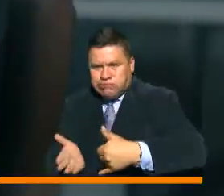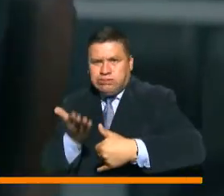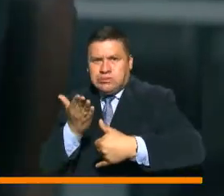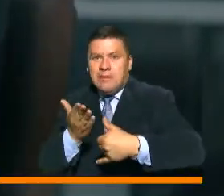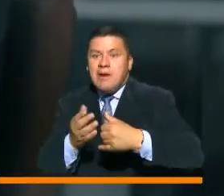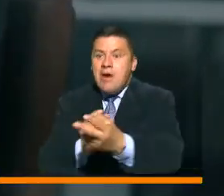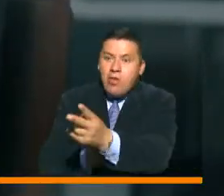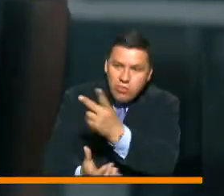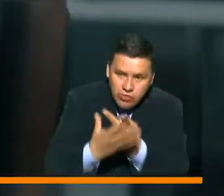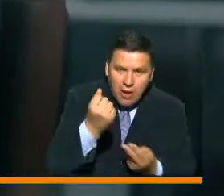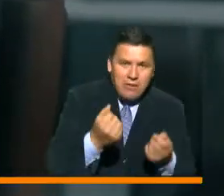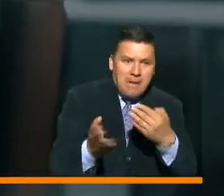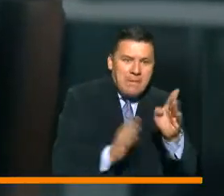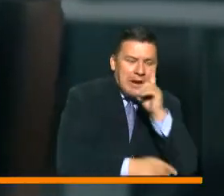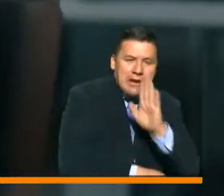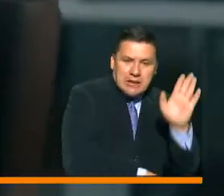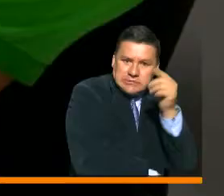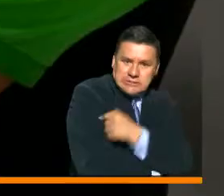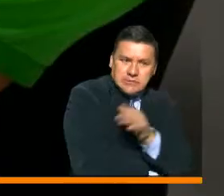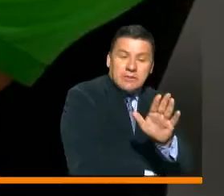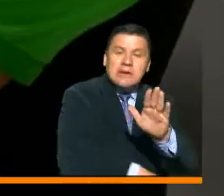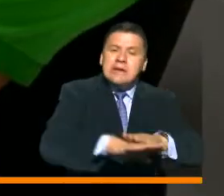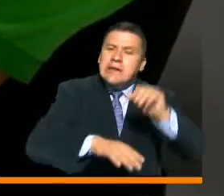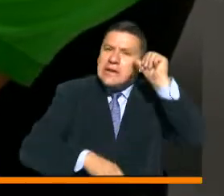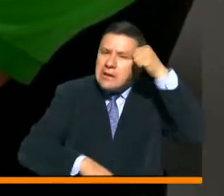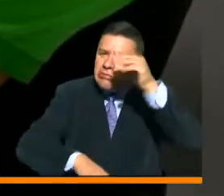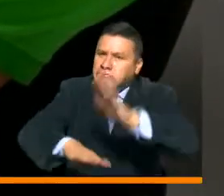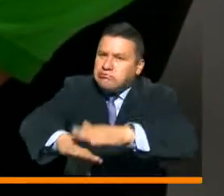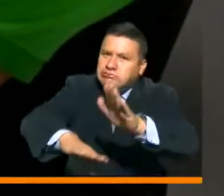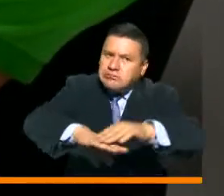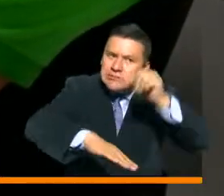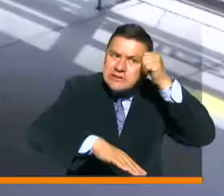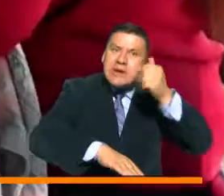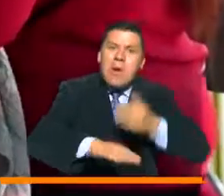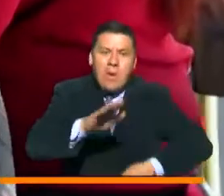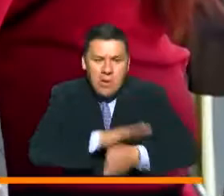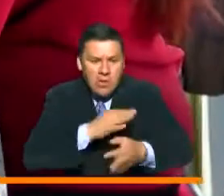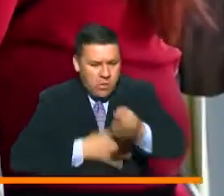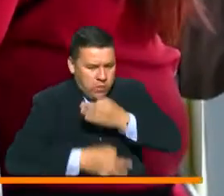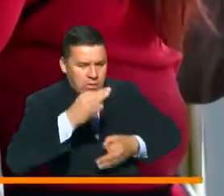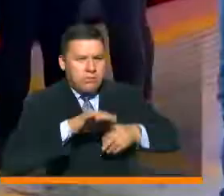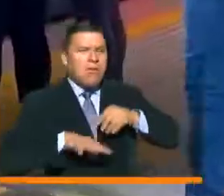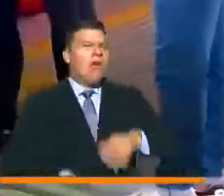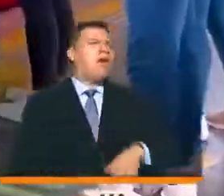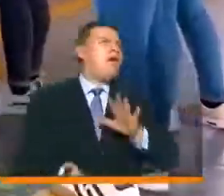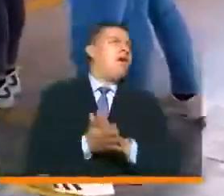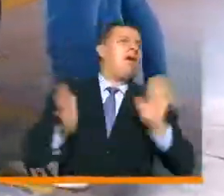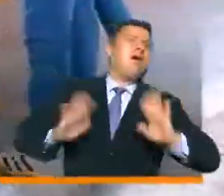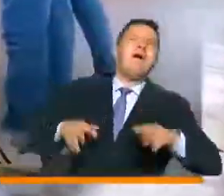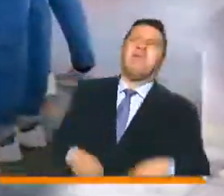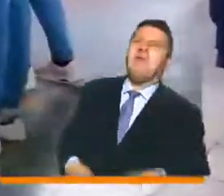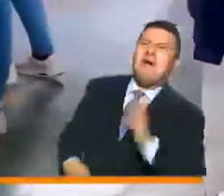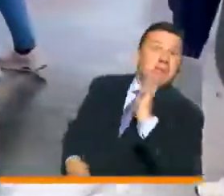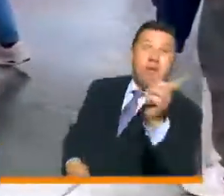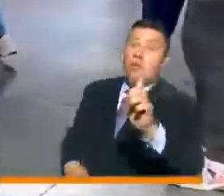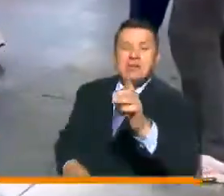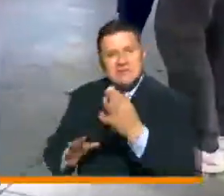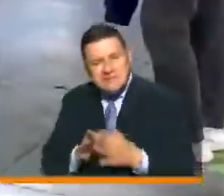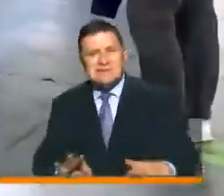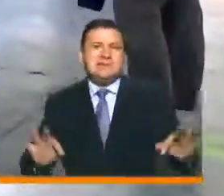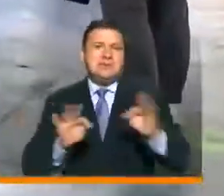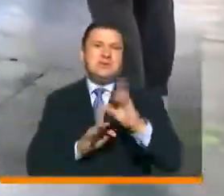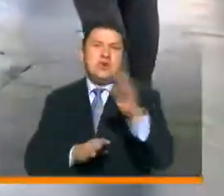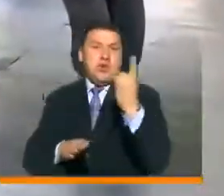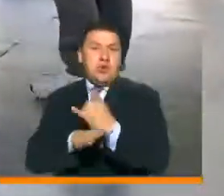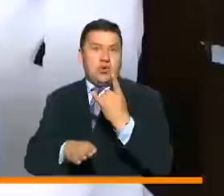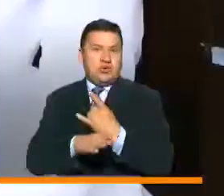plan de vacunación, es importante recordar que entre todos debemos seguir cuidándonos y no bajar la guardia. Por esta razón, es importante que